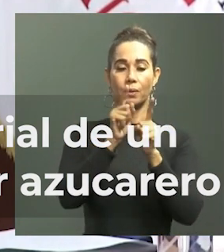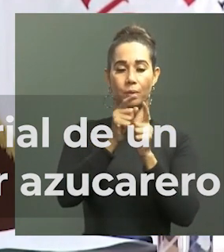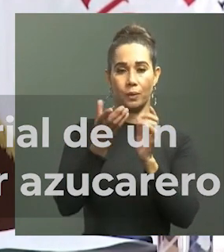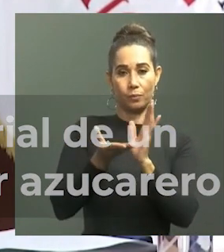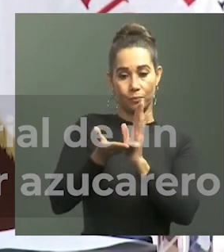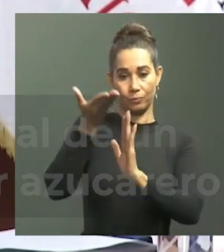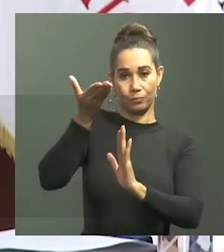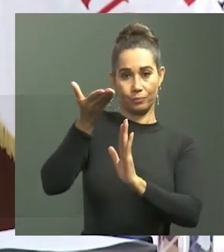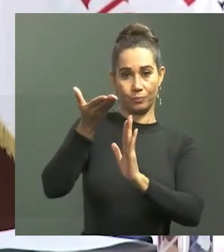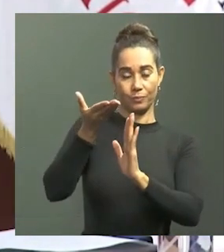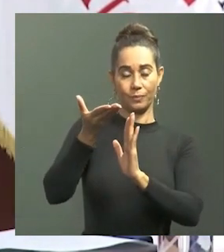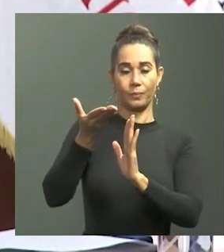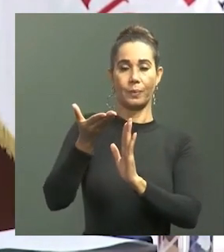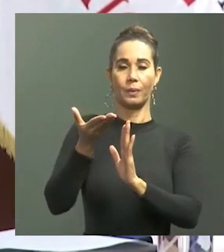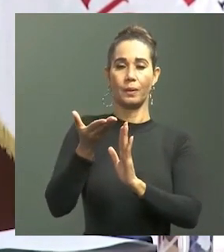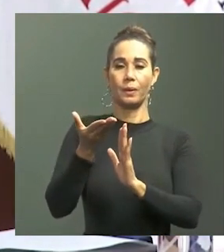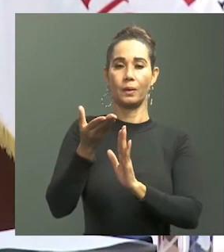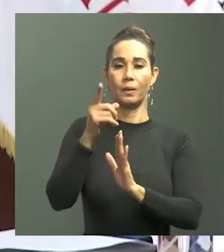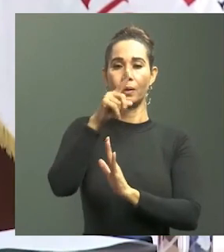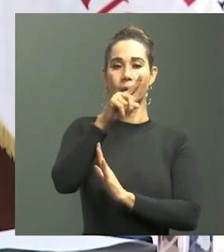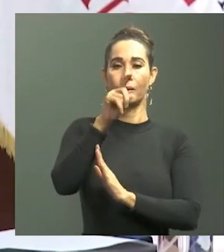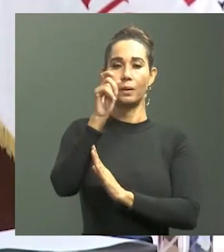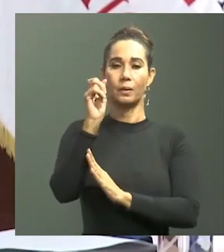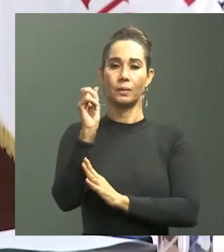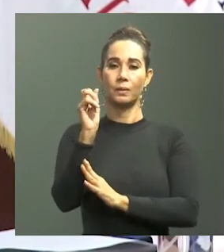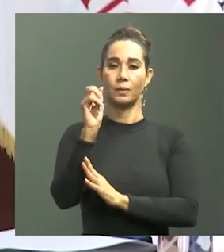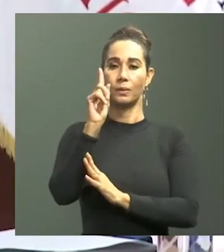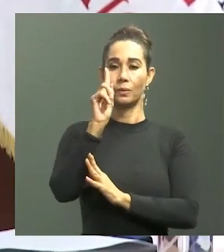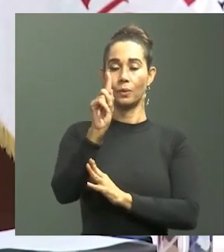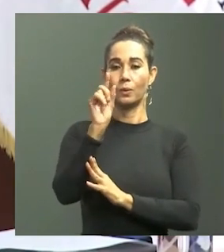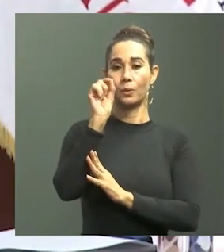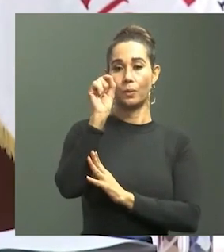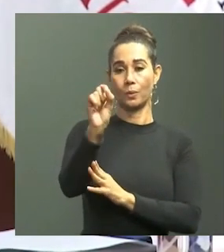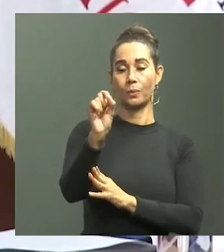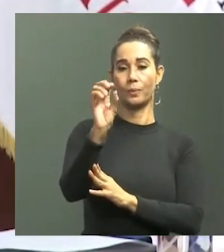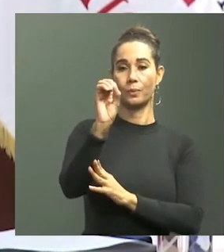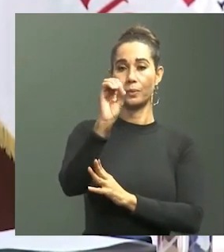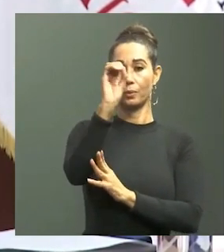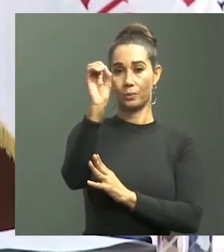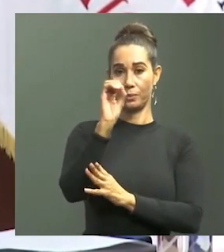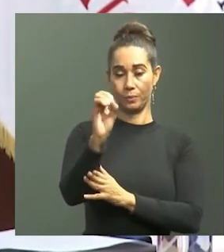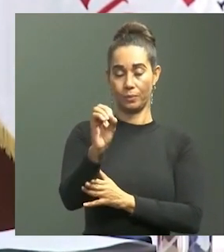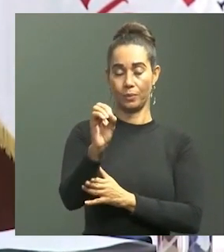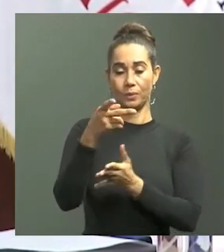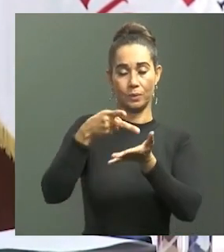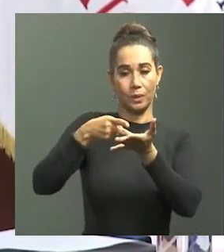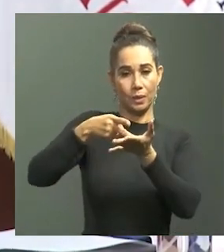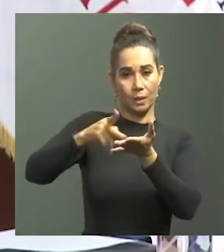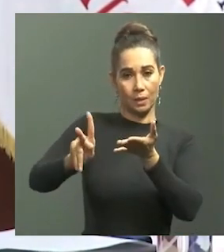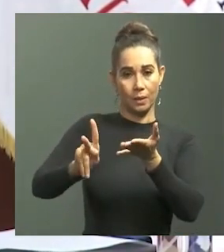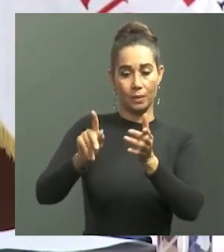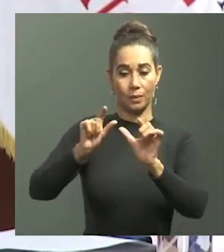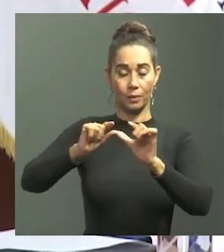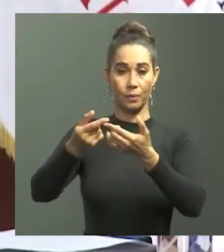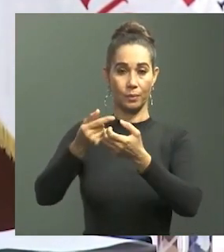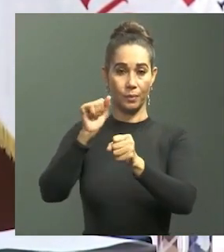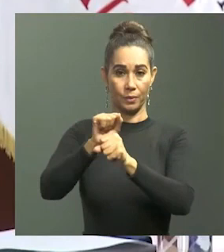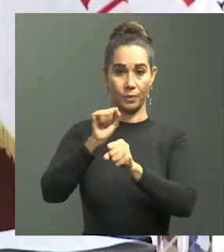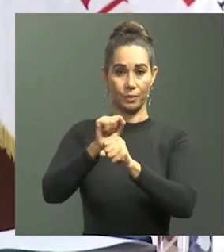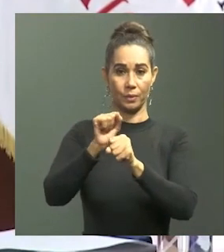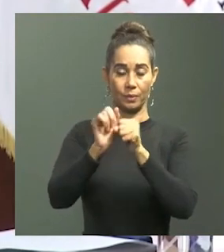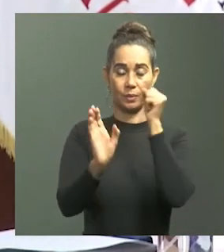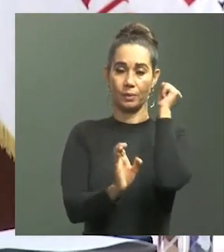un aumento de 101.8% en el salario de los trabajadores,